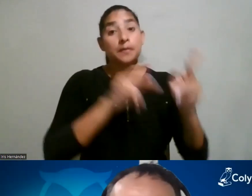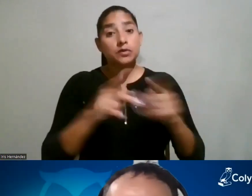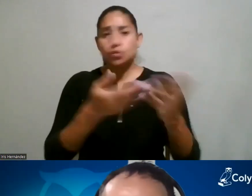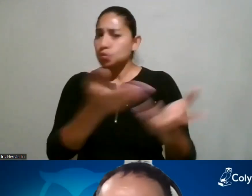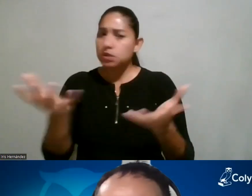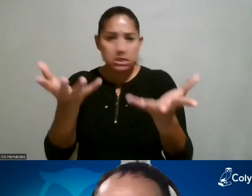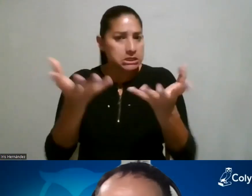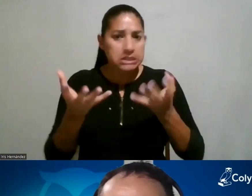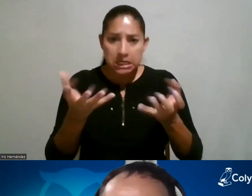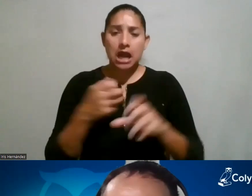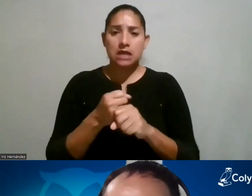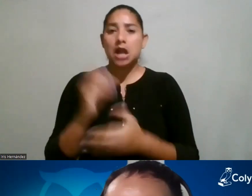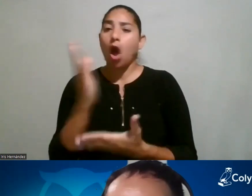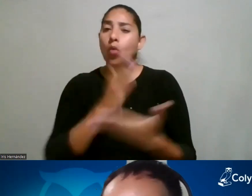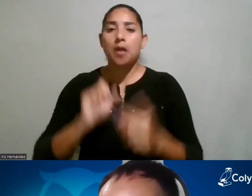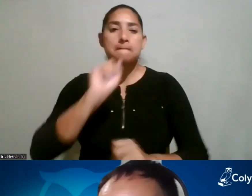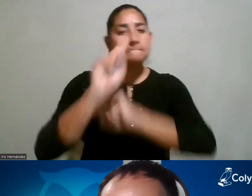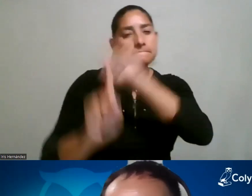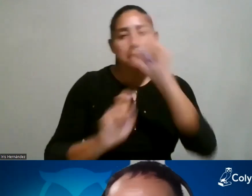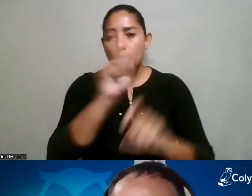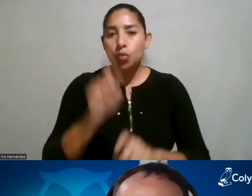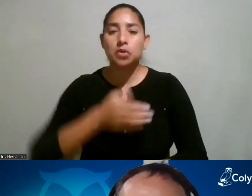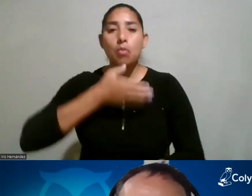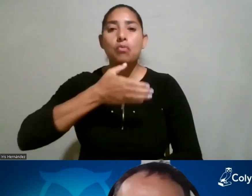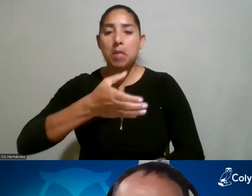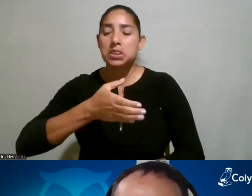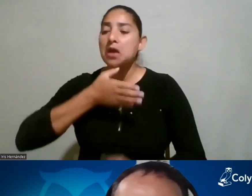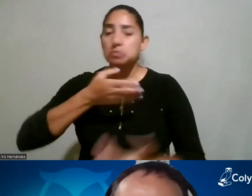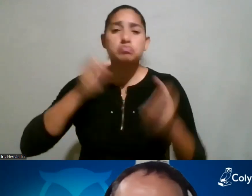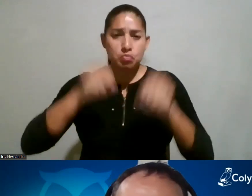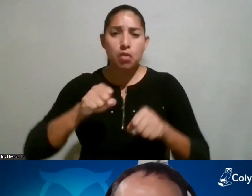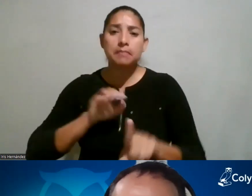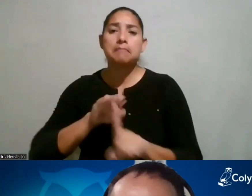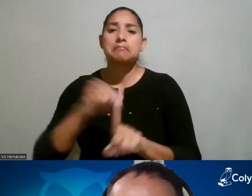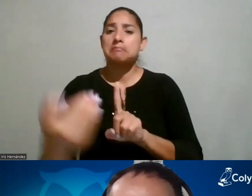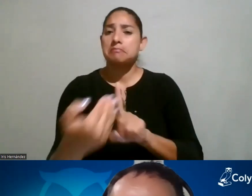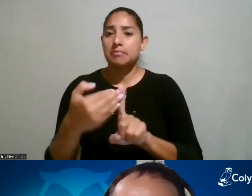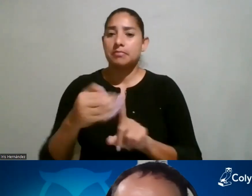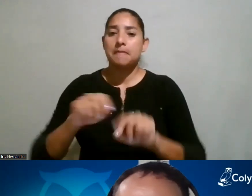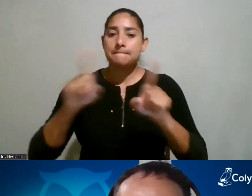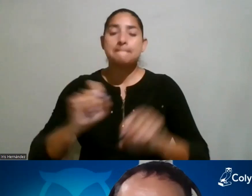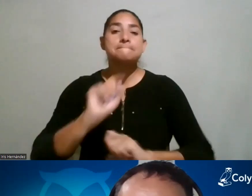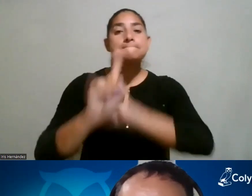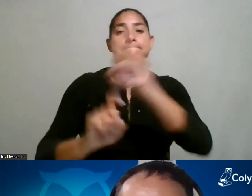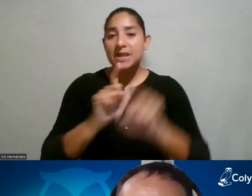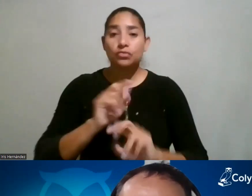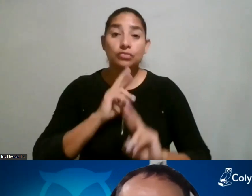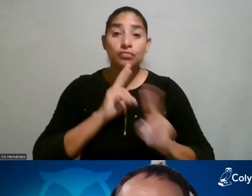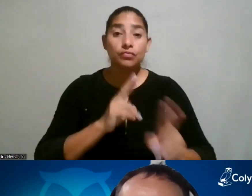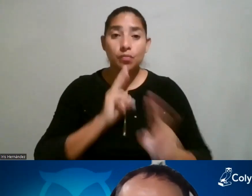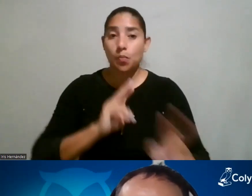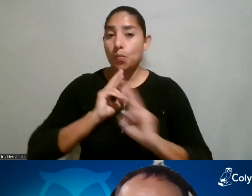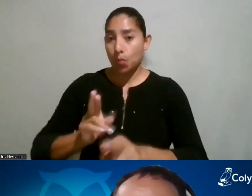hacer alguna pregunta o comentario, ¿verdad? Lo pueden hacer a través de la sección de preguntas y respuestas